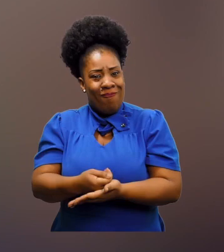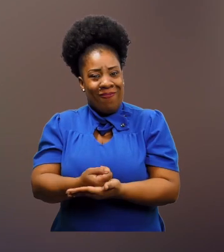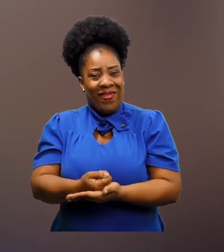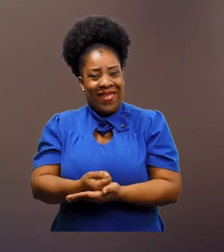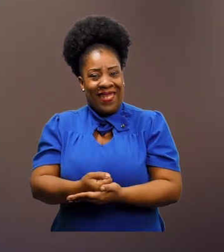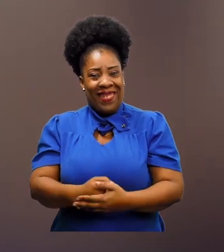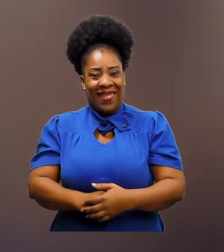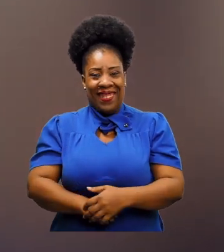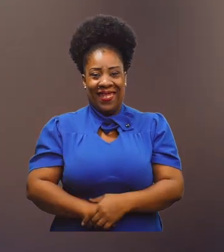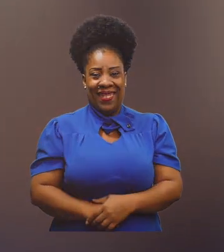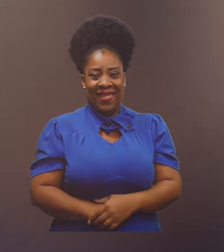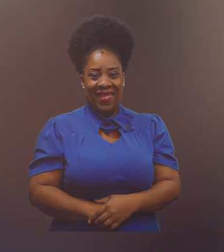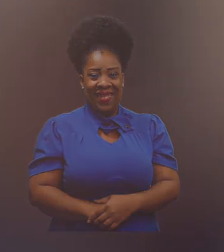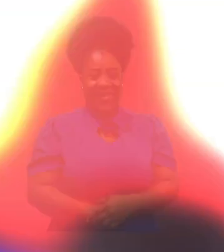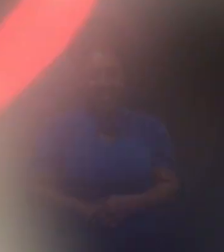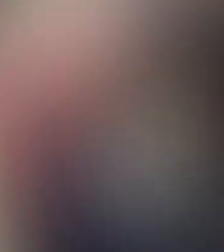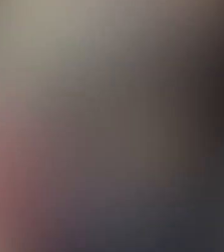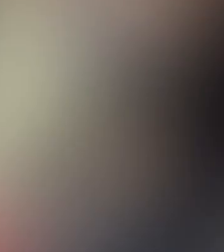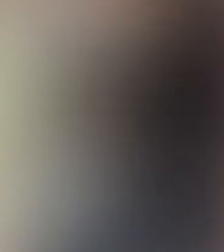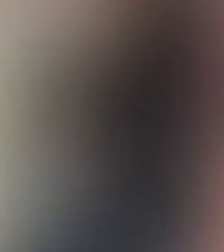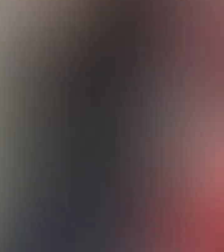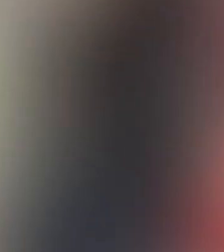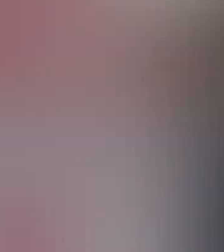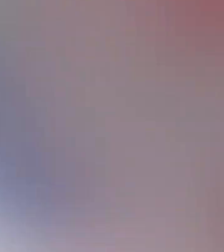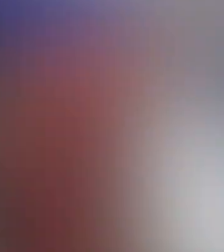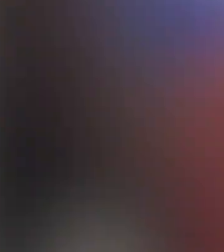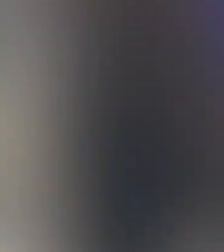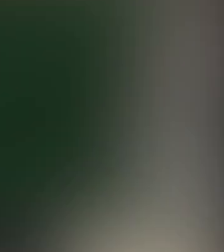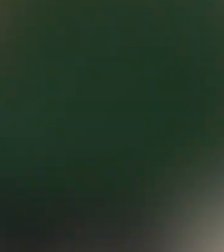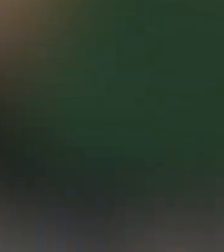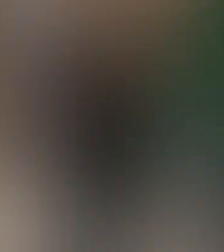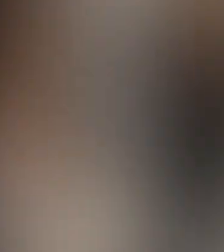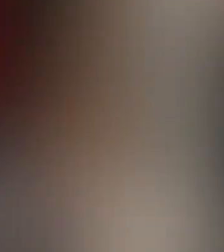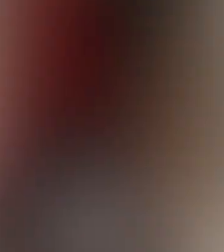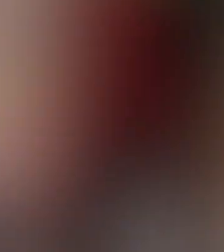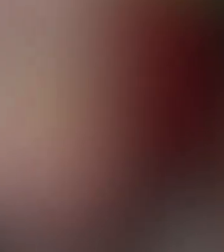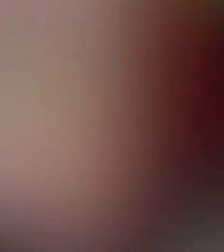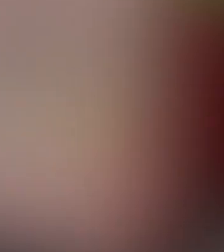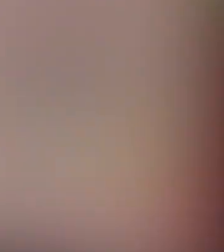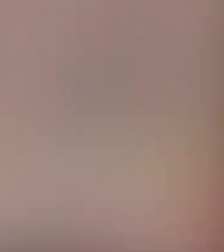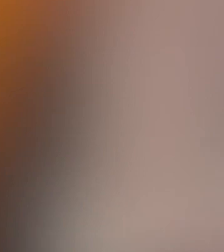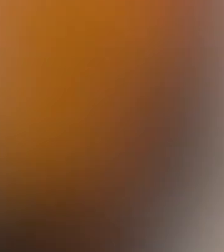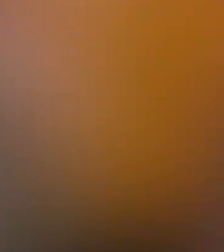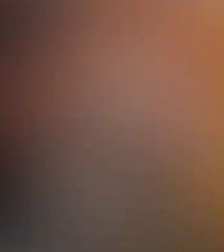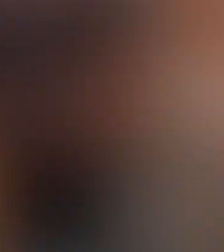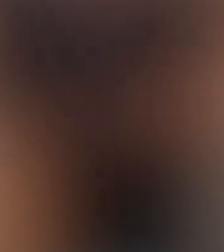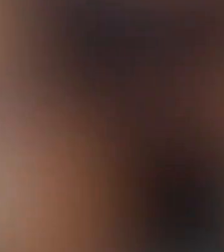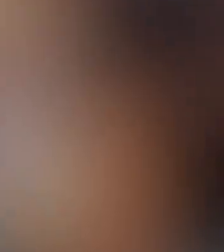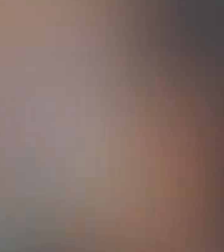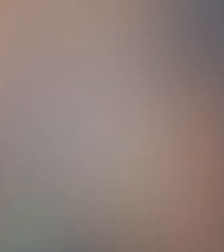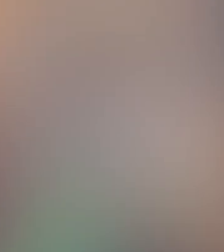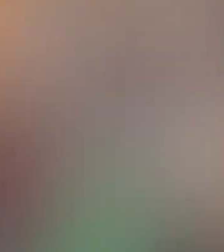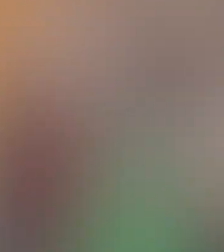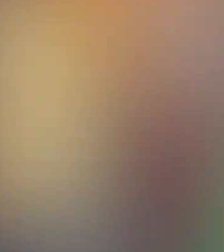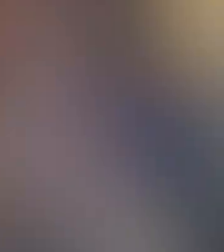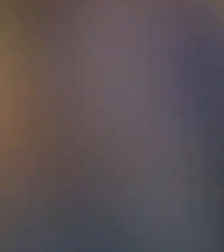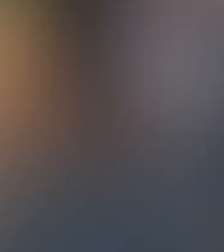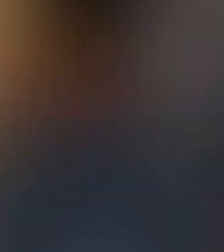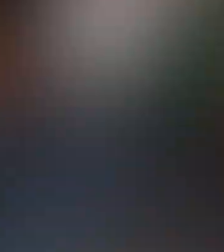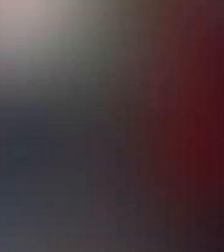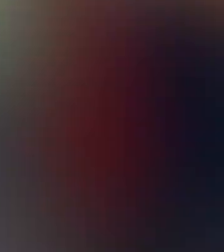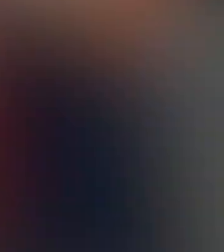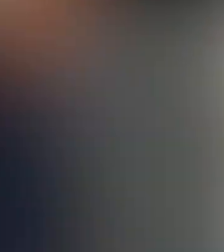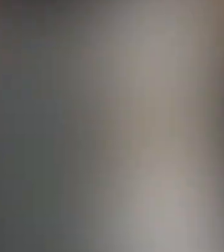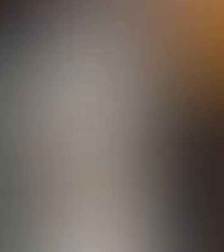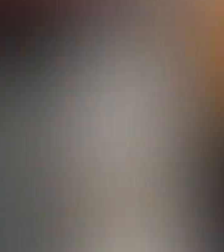¡Repero está robando! Agantar quién contra lo único quisiera y empresarios